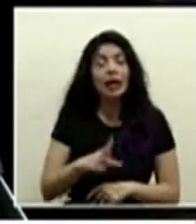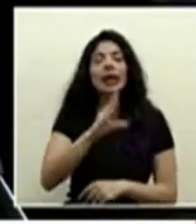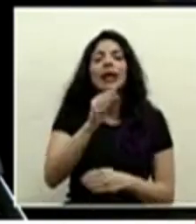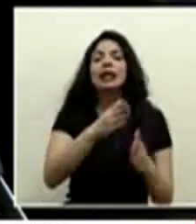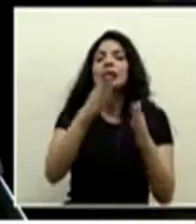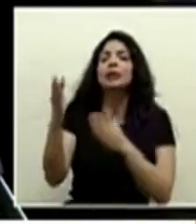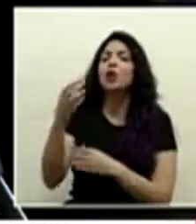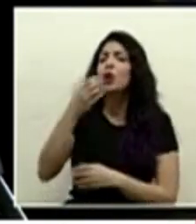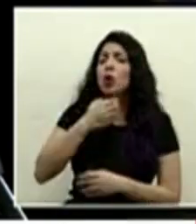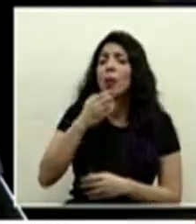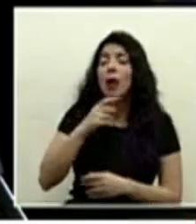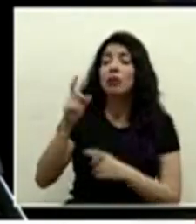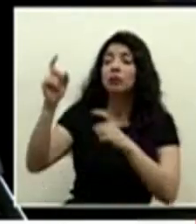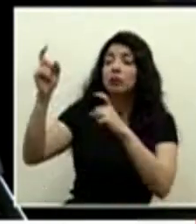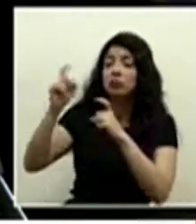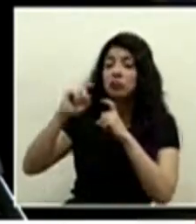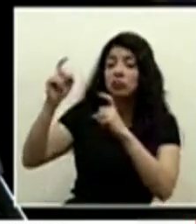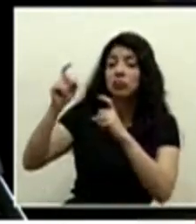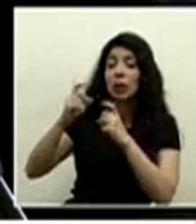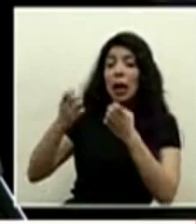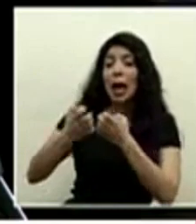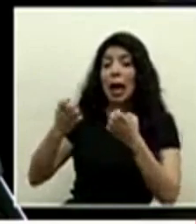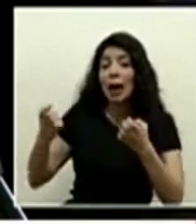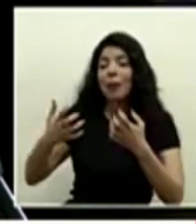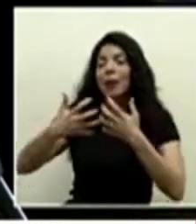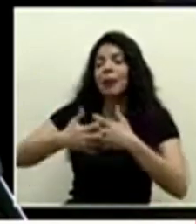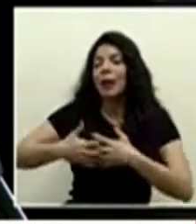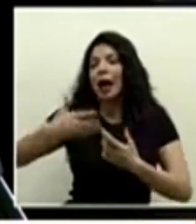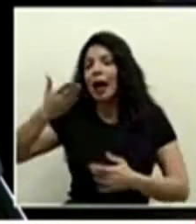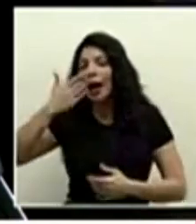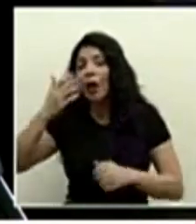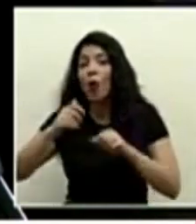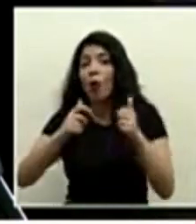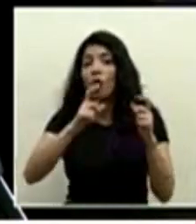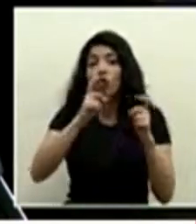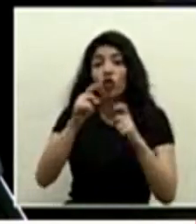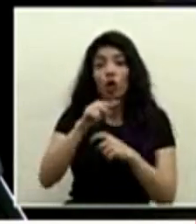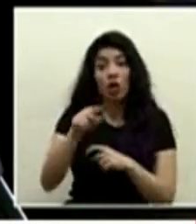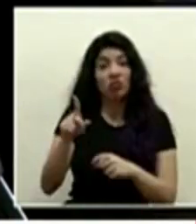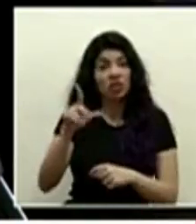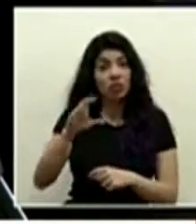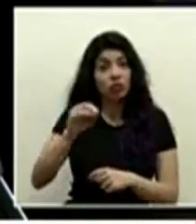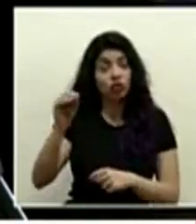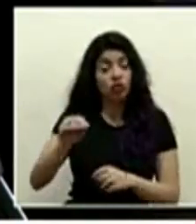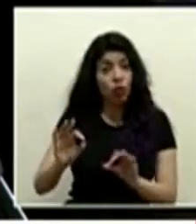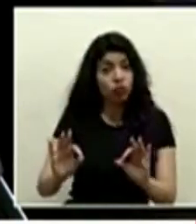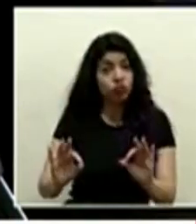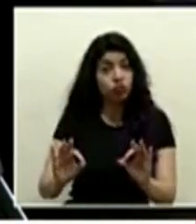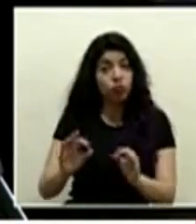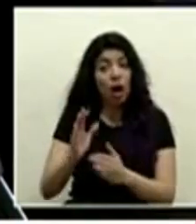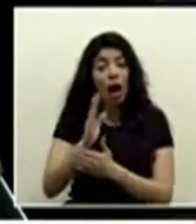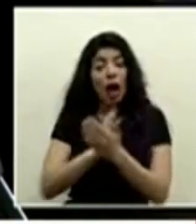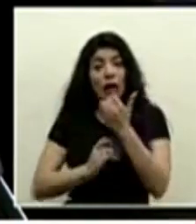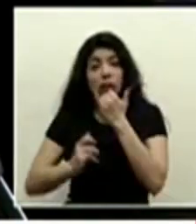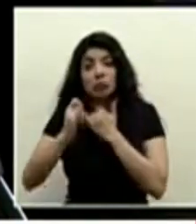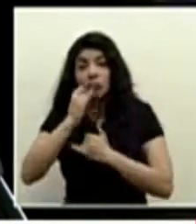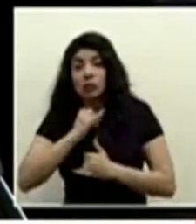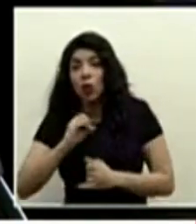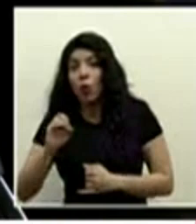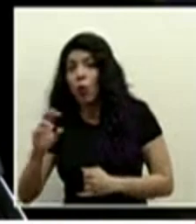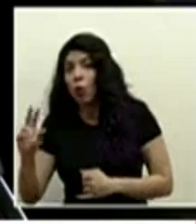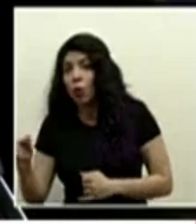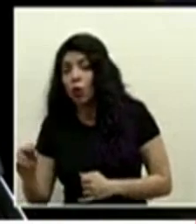saber si todas las donaciones y todos los equipos que hemos tenido como respiradores y otros más están al 100% están bien si alguno ha tenido alguna falla o no